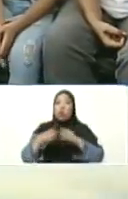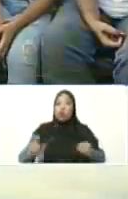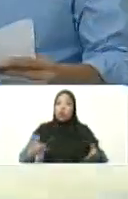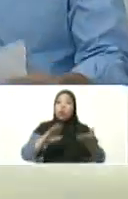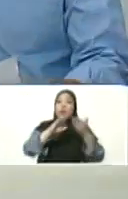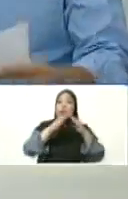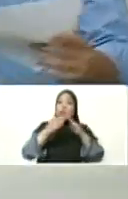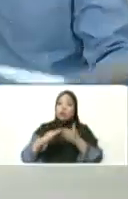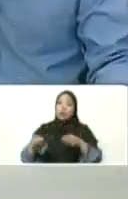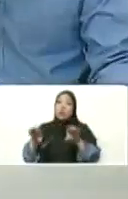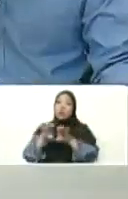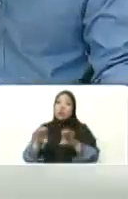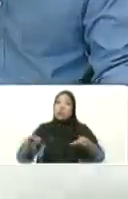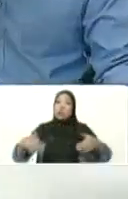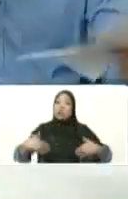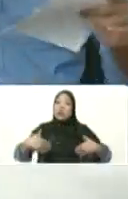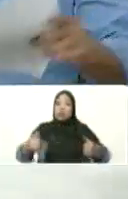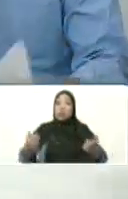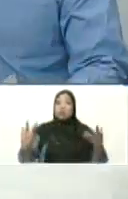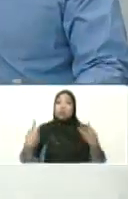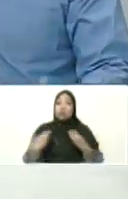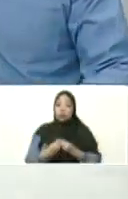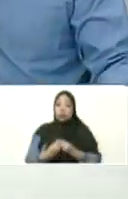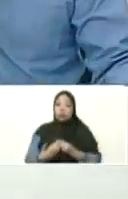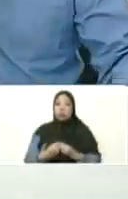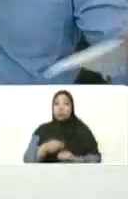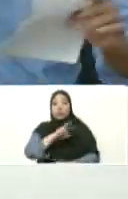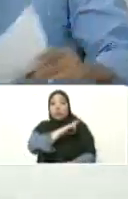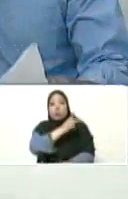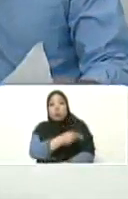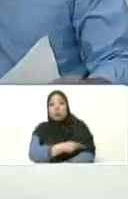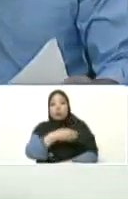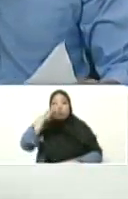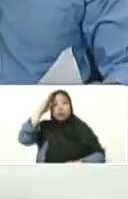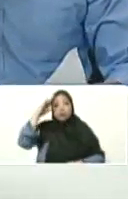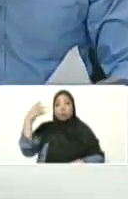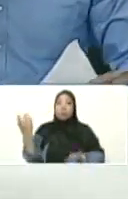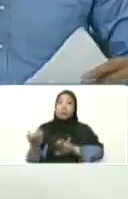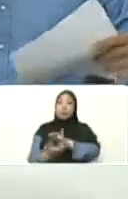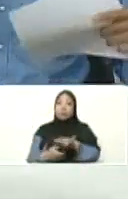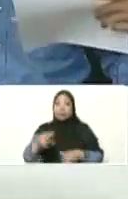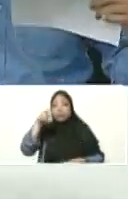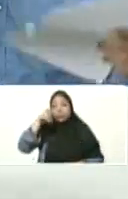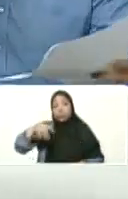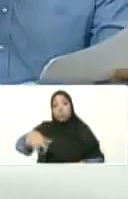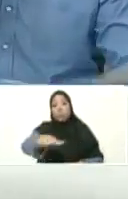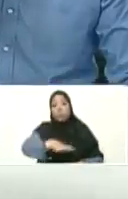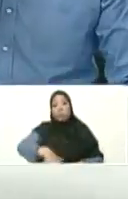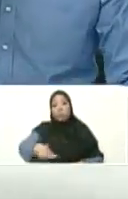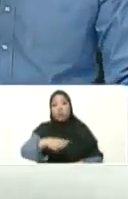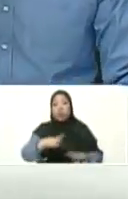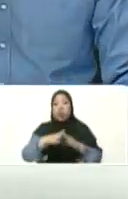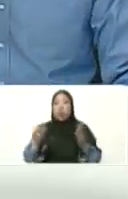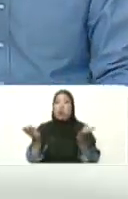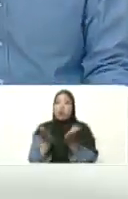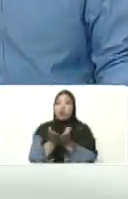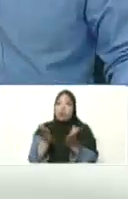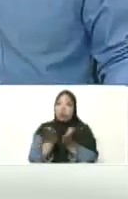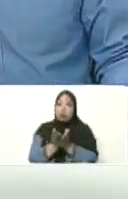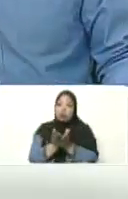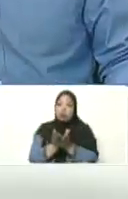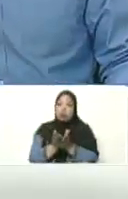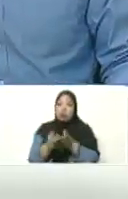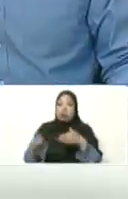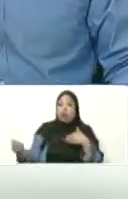de educación, de salud, junto a las Fuerzas Armadas, junto a todo el pueblo organizado, para recuperar todas las escuelas. Las escuelas